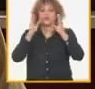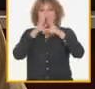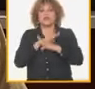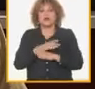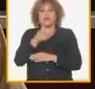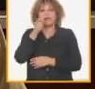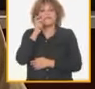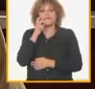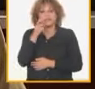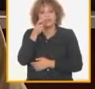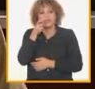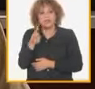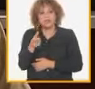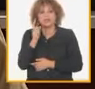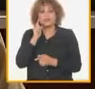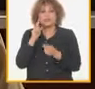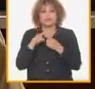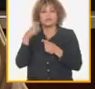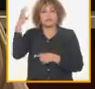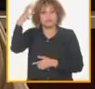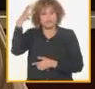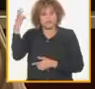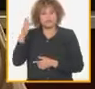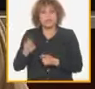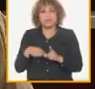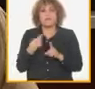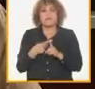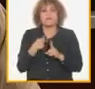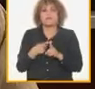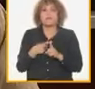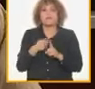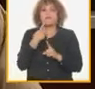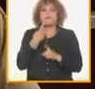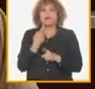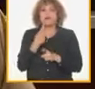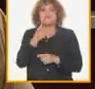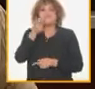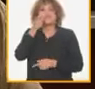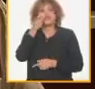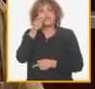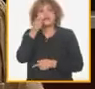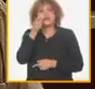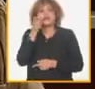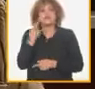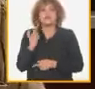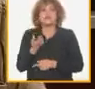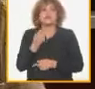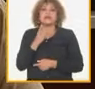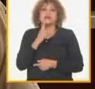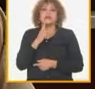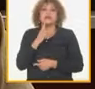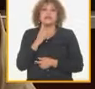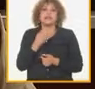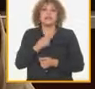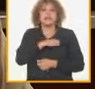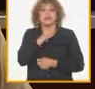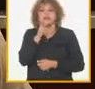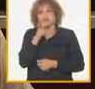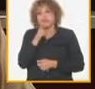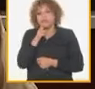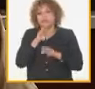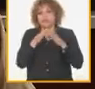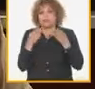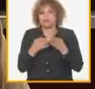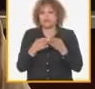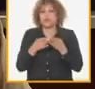vigilancia y protección de los objetivos estatales y la falta de vigilancia popular revolucionaria esos han sido elementos que hemos